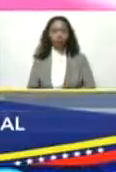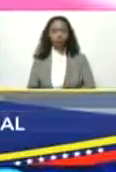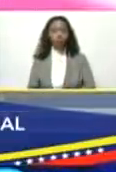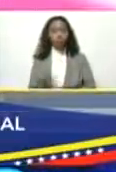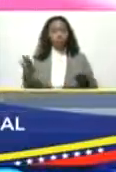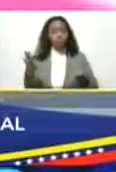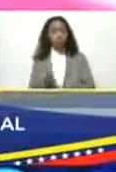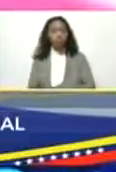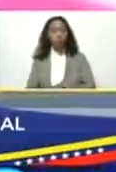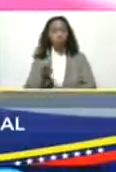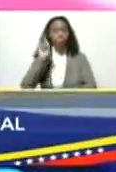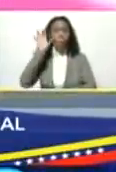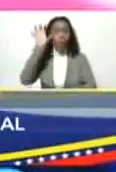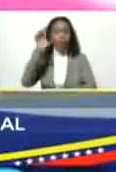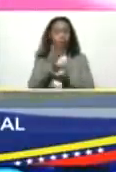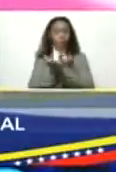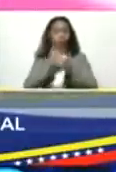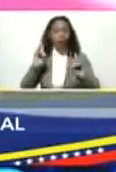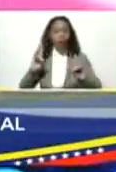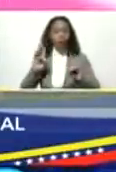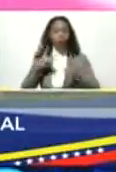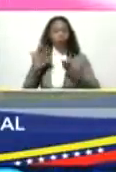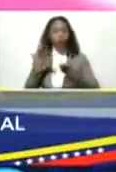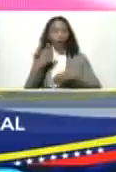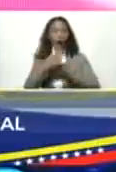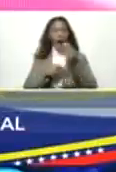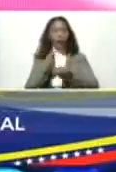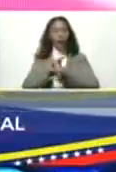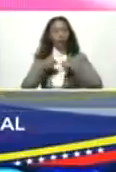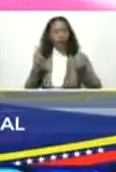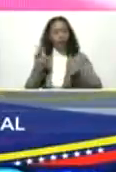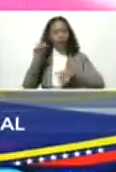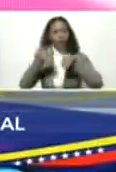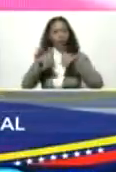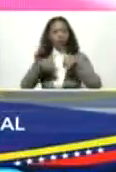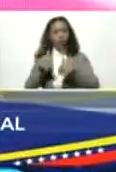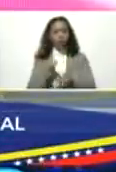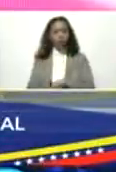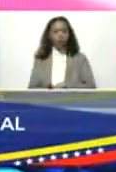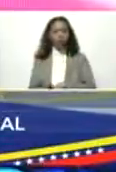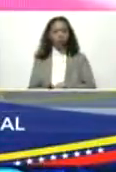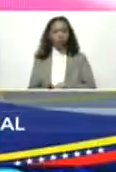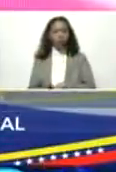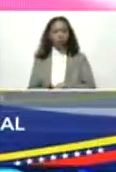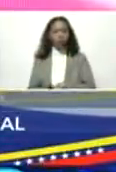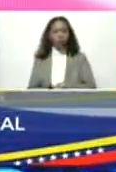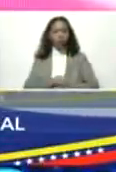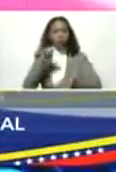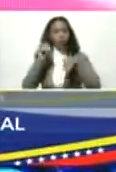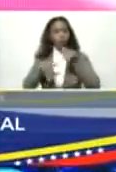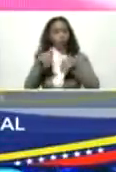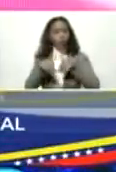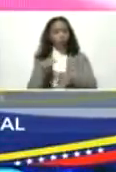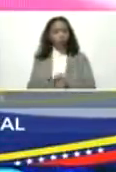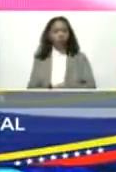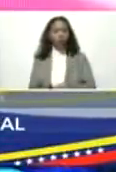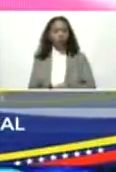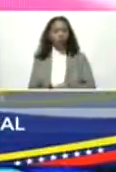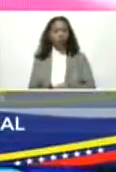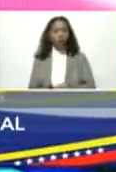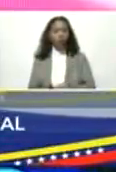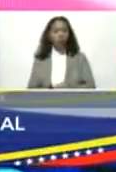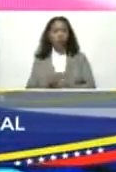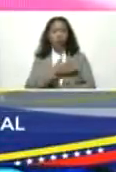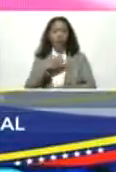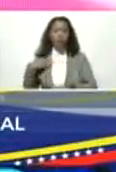un país democrático que dirime sus diferencias con el voto con el voto se le